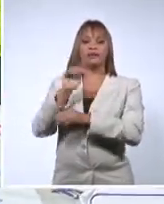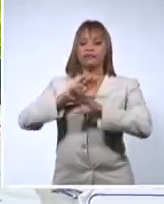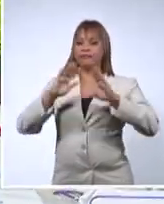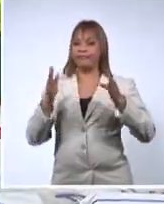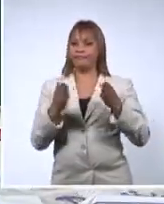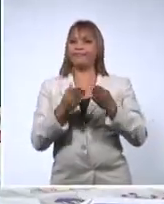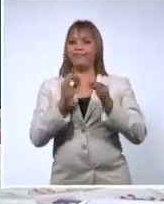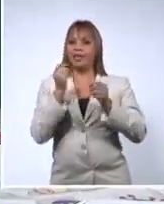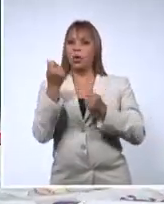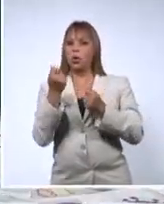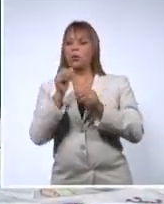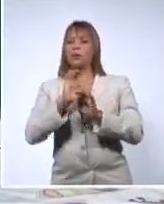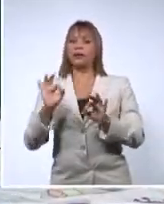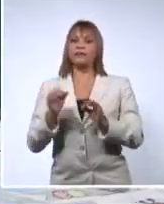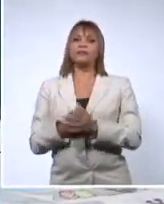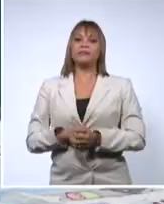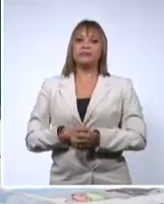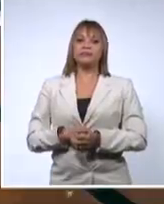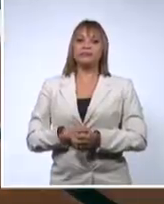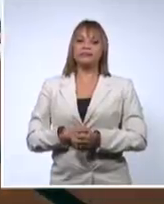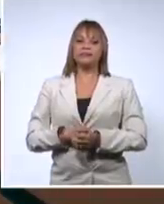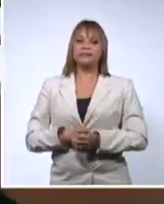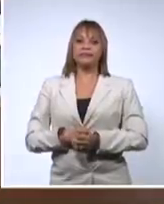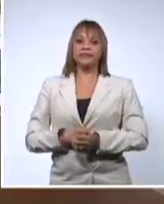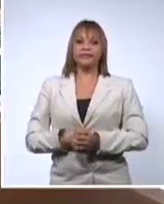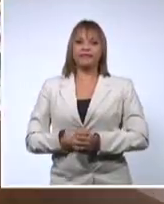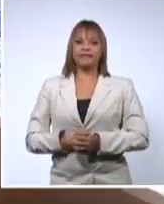Rosana Thompson, Casa Mayor, Sistema Informativo de la Televisión Cubana.